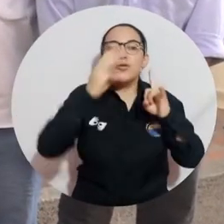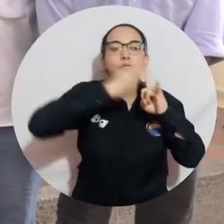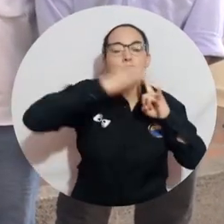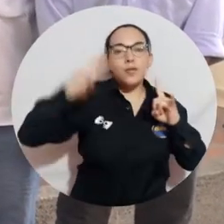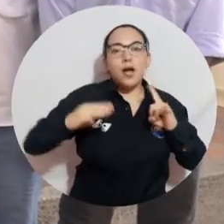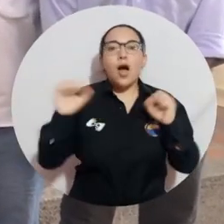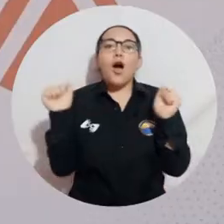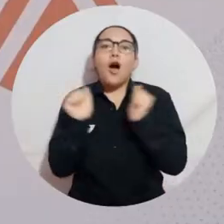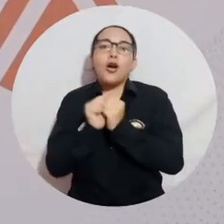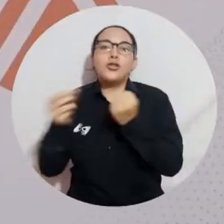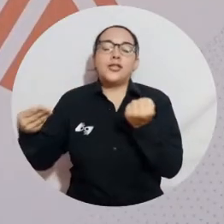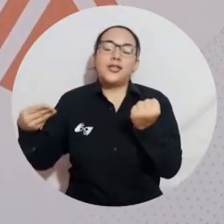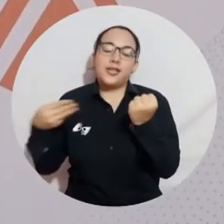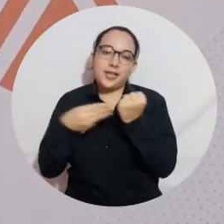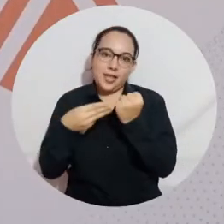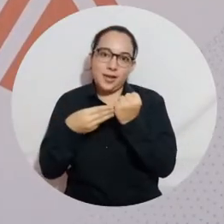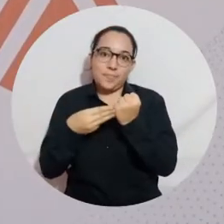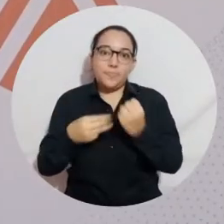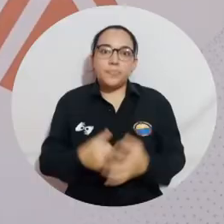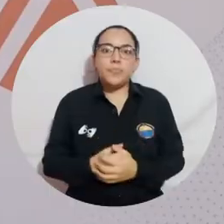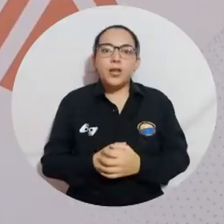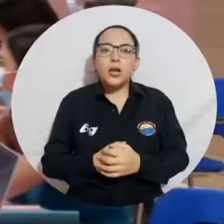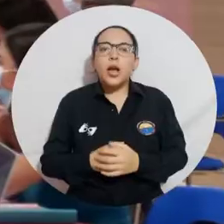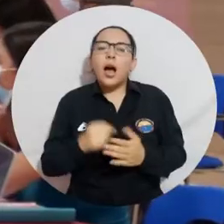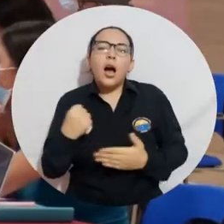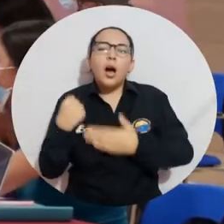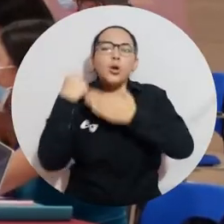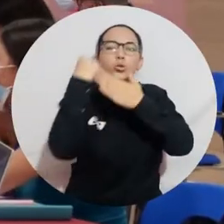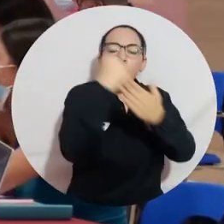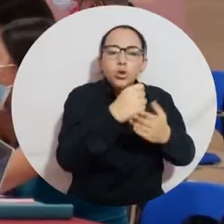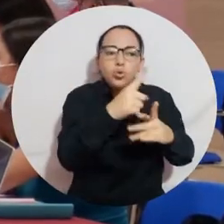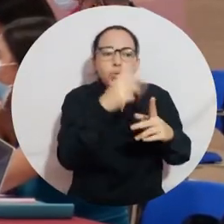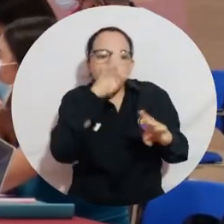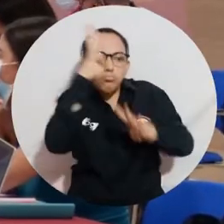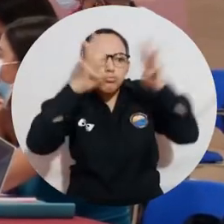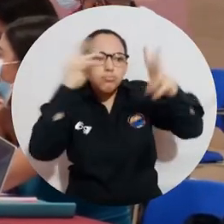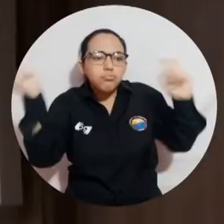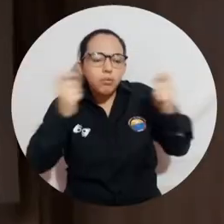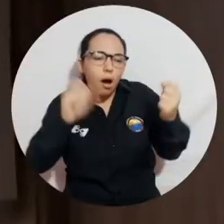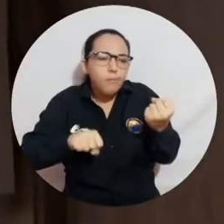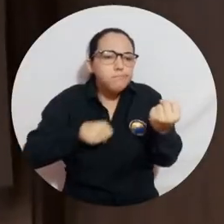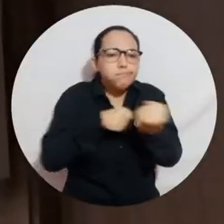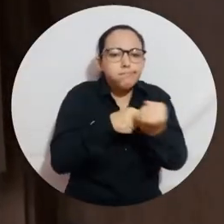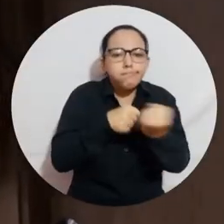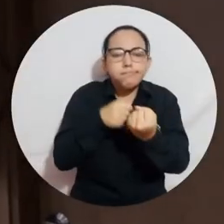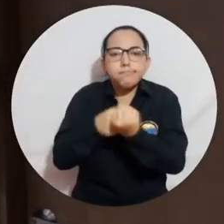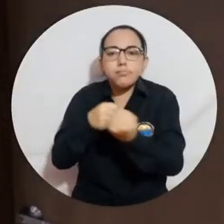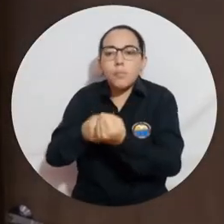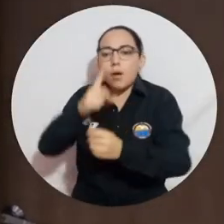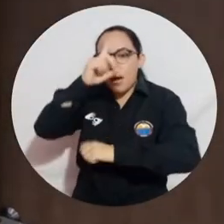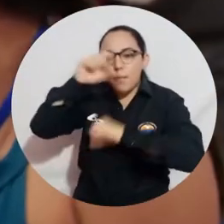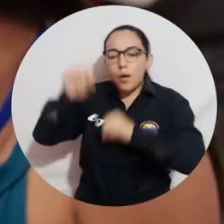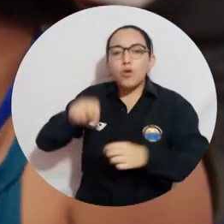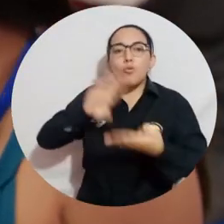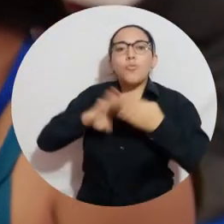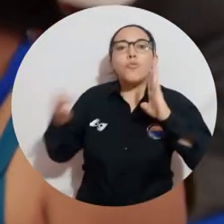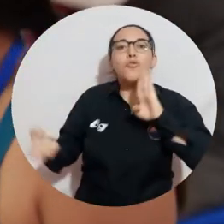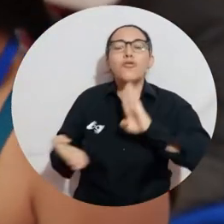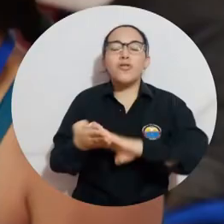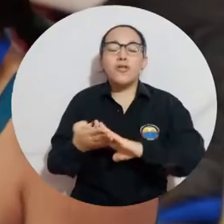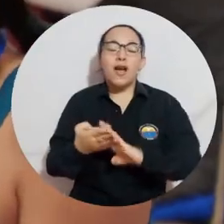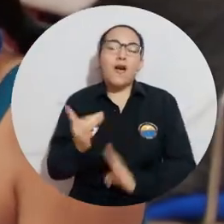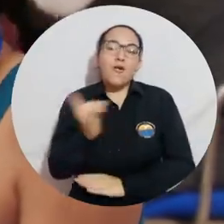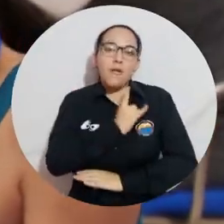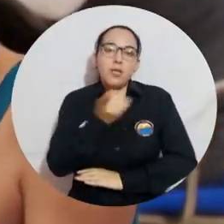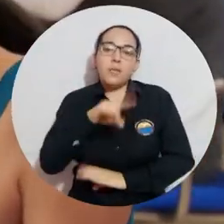Universidad del Magdalena y el Servicio Nacional de Aprendizaje Sena, que busca fortalecer ideas de negocio y promover las capacidades de miembros de la comunidad